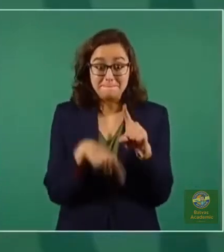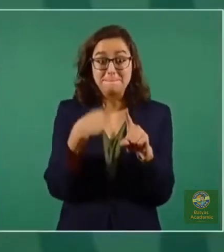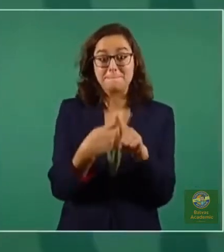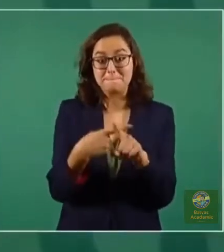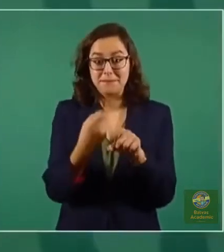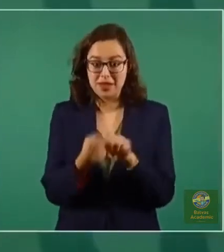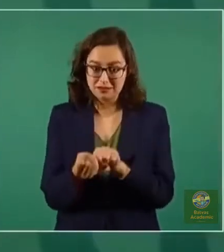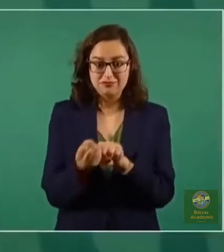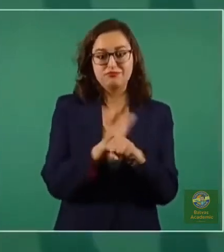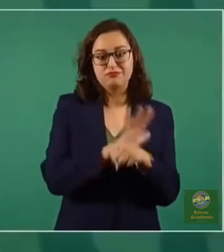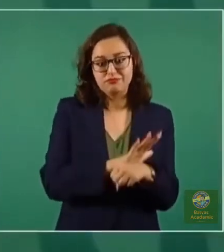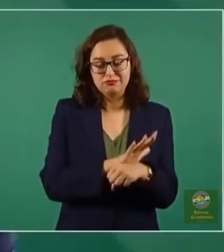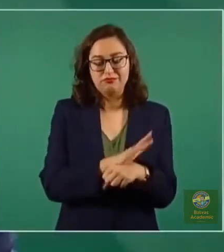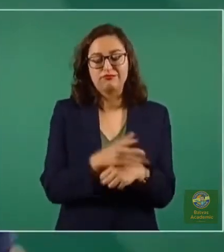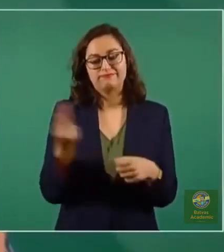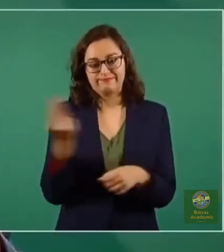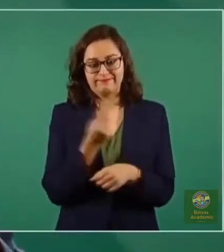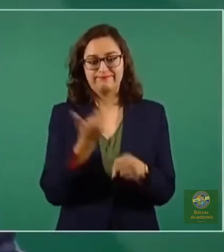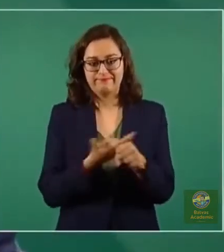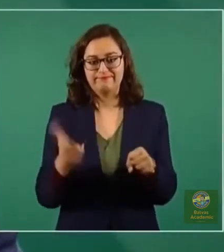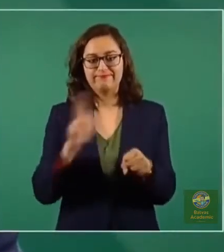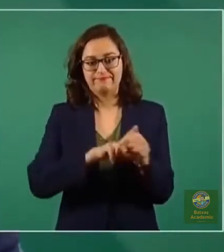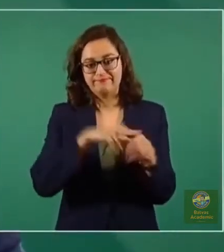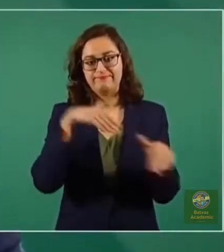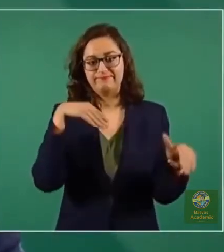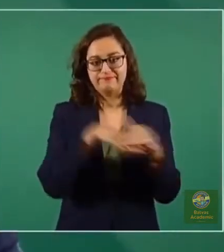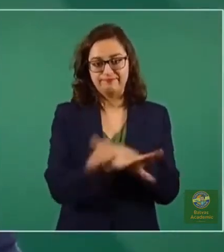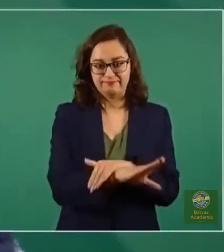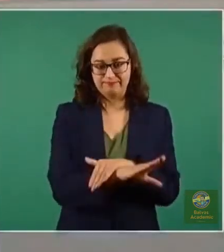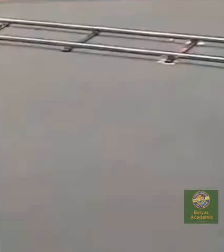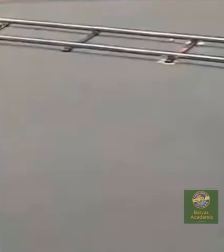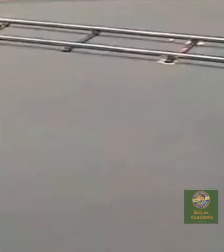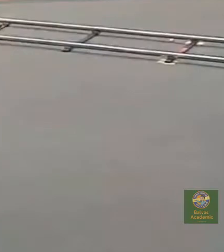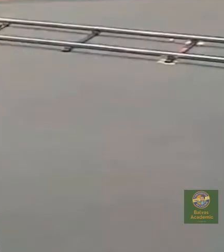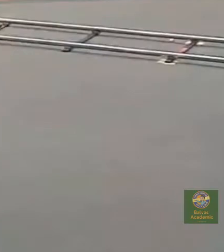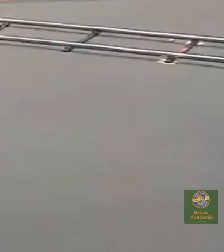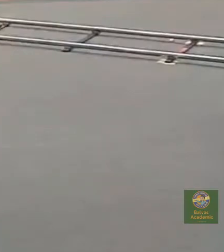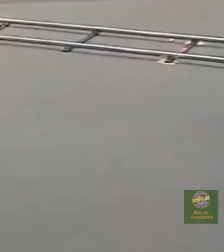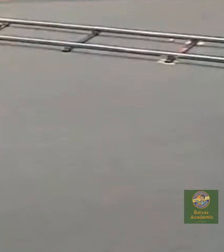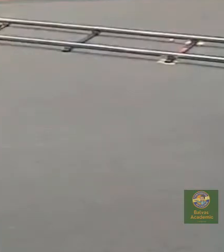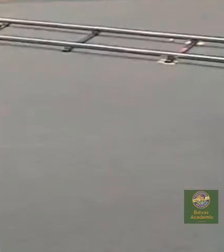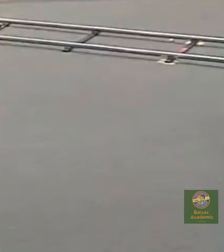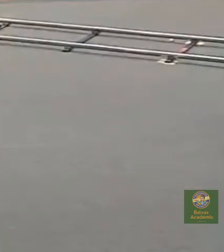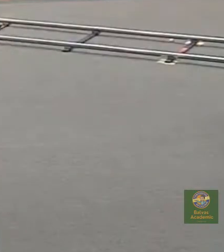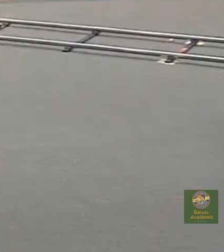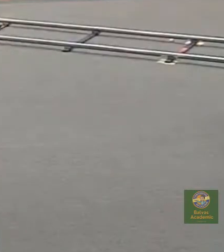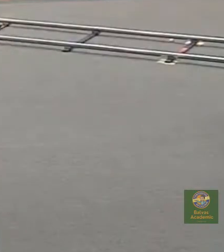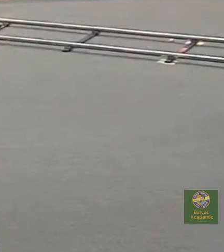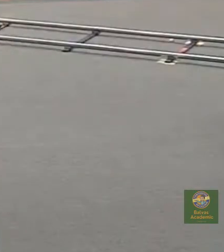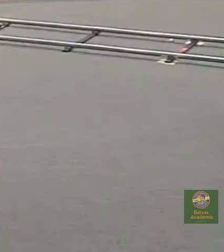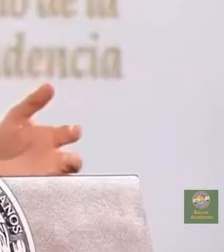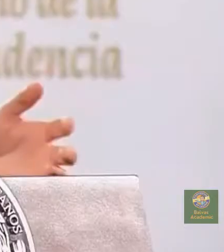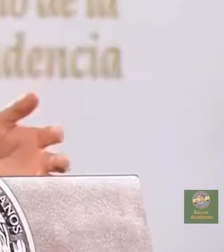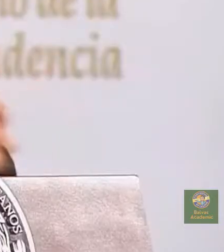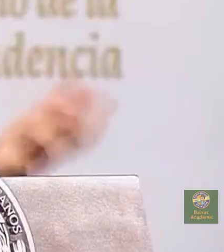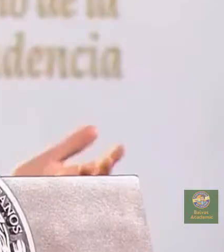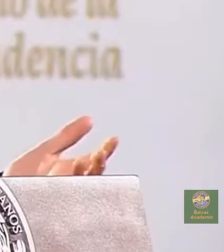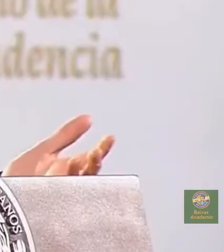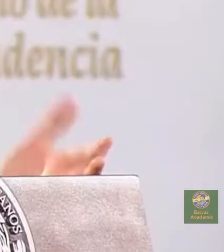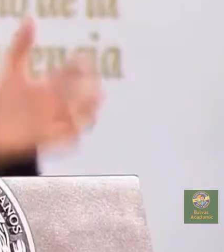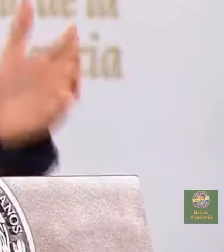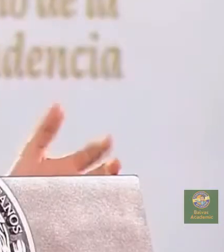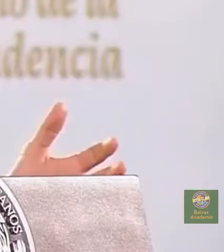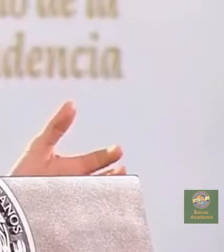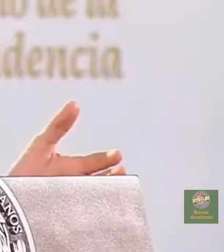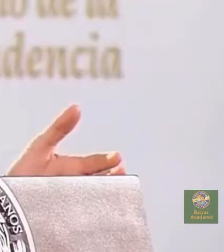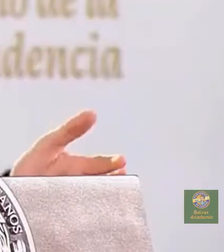tratamiento afecta múltiples órganos. Y resultaron positivos a COVID. Y por eso están